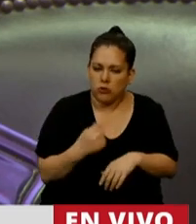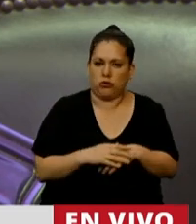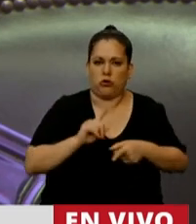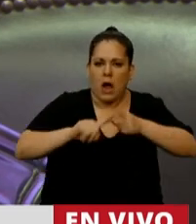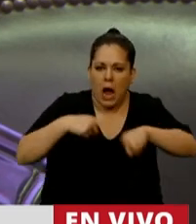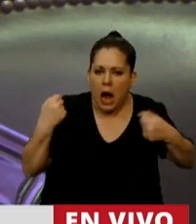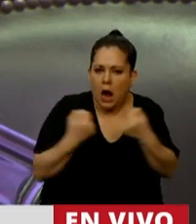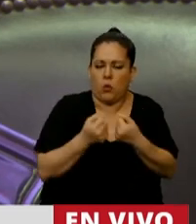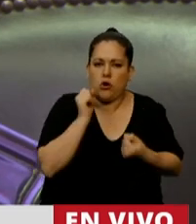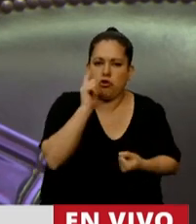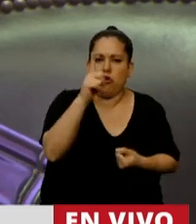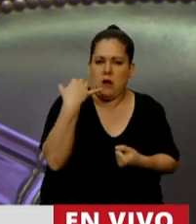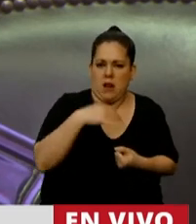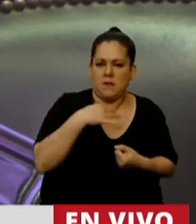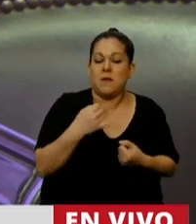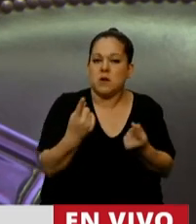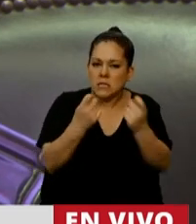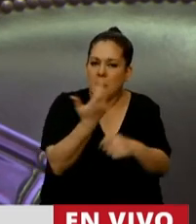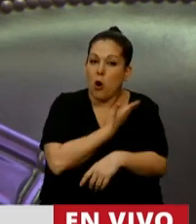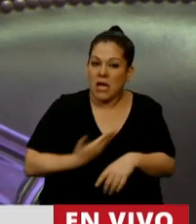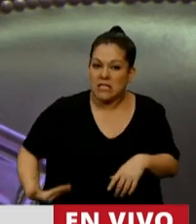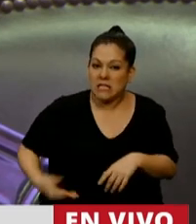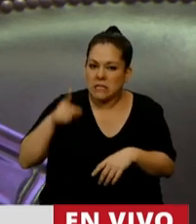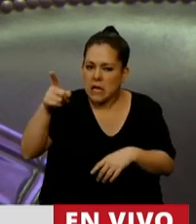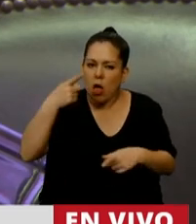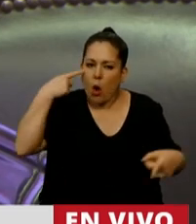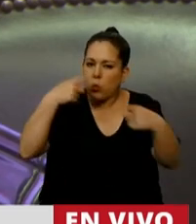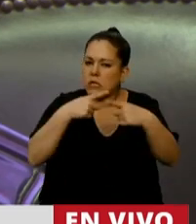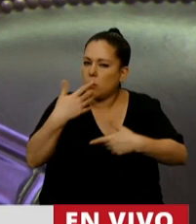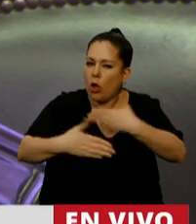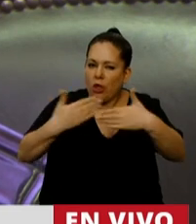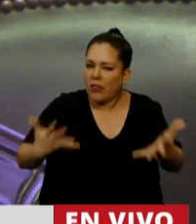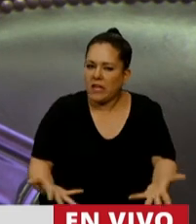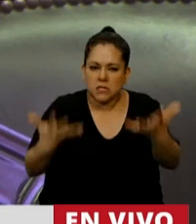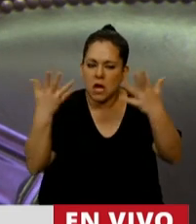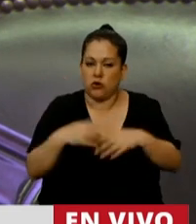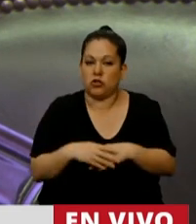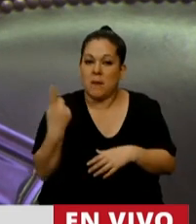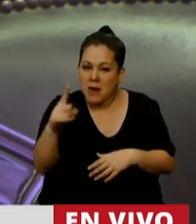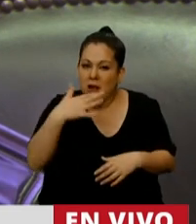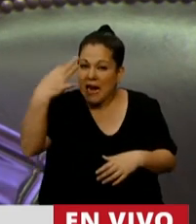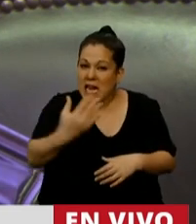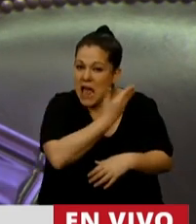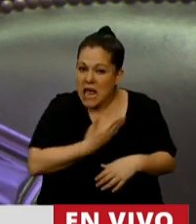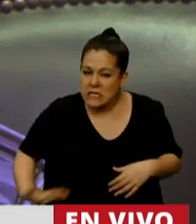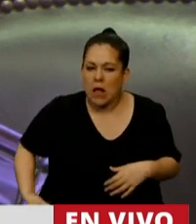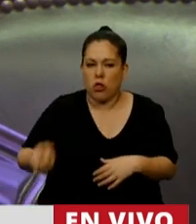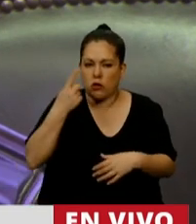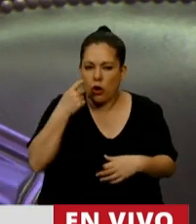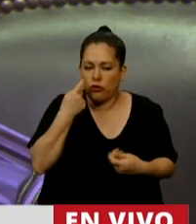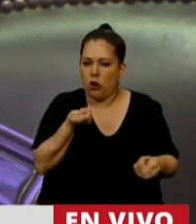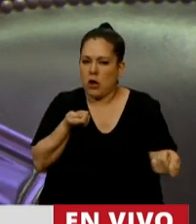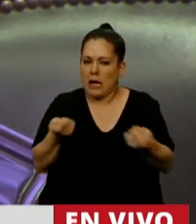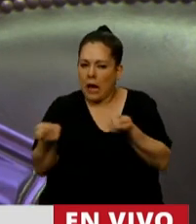y necesitamos un Estado que apunte al desarrollo, pero un Estado que regule, un Estado